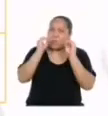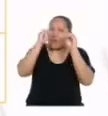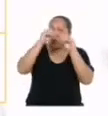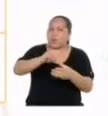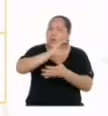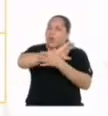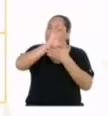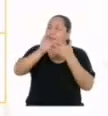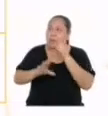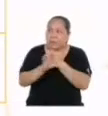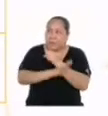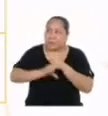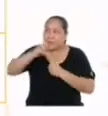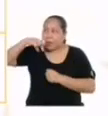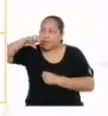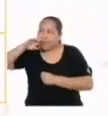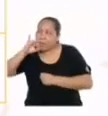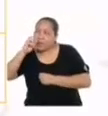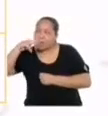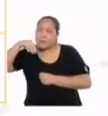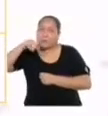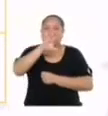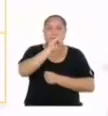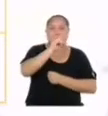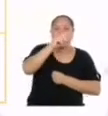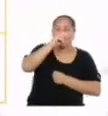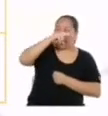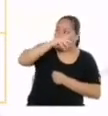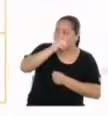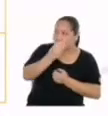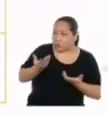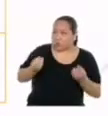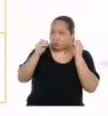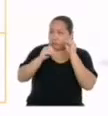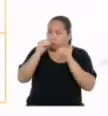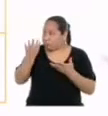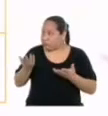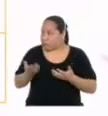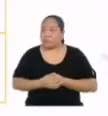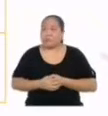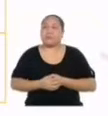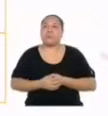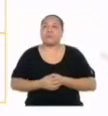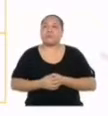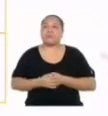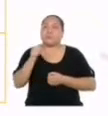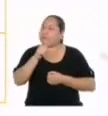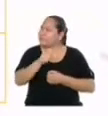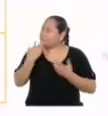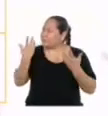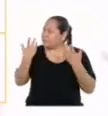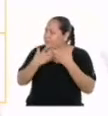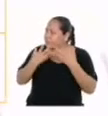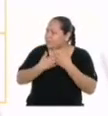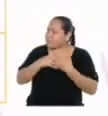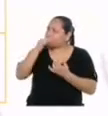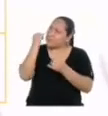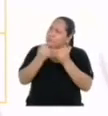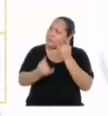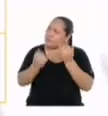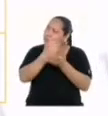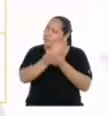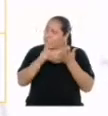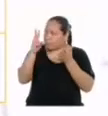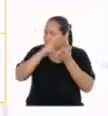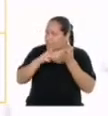las propiedades básicas de prismas y cilindros, caras, vértices, bases, aristas, altura, área y volumen. ¿Eso está asociado al último